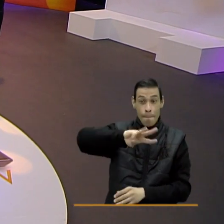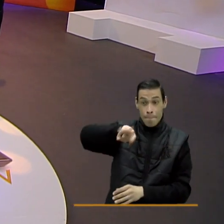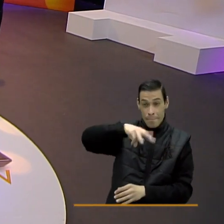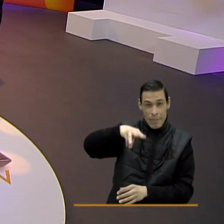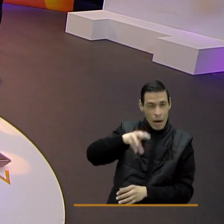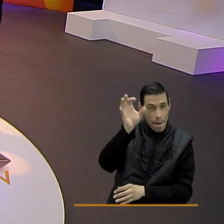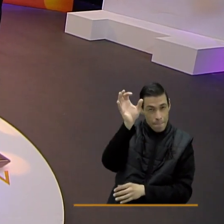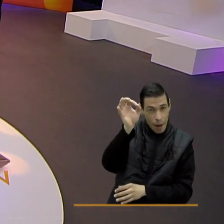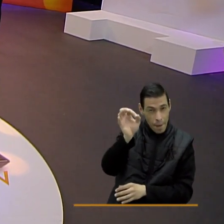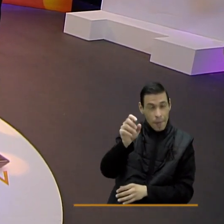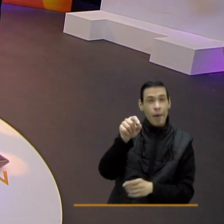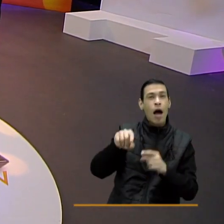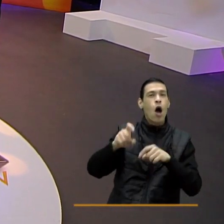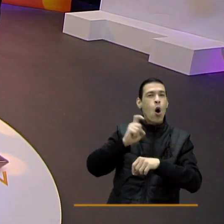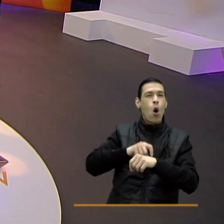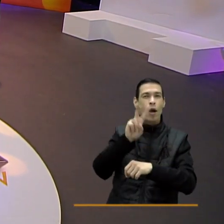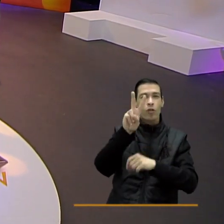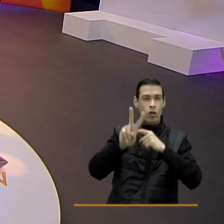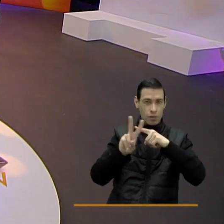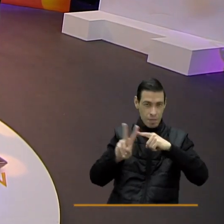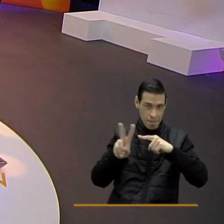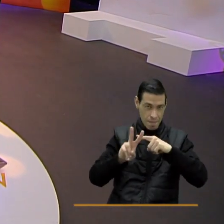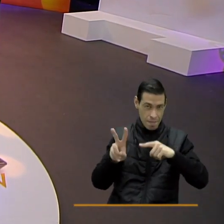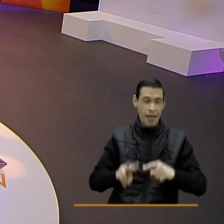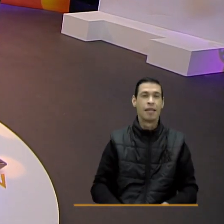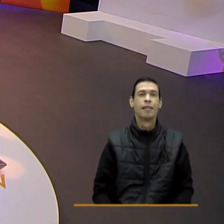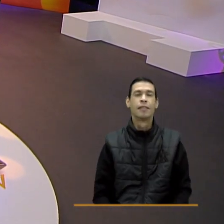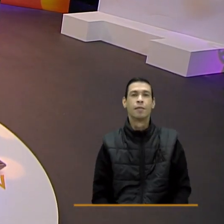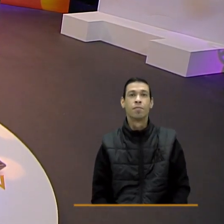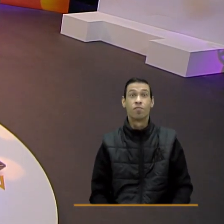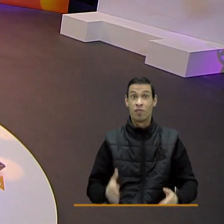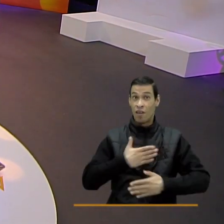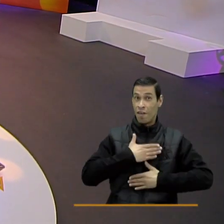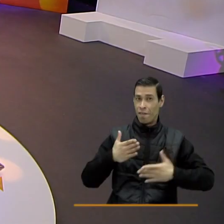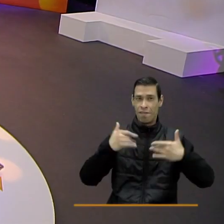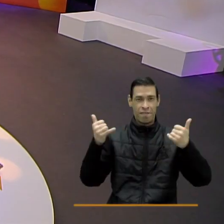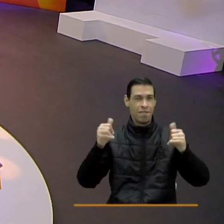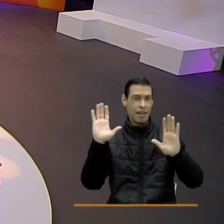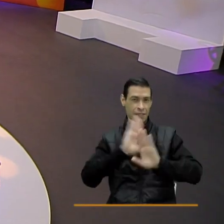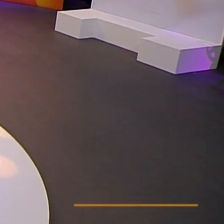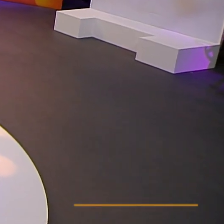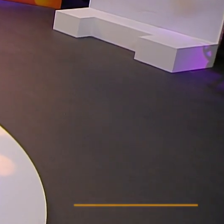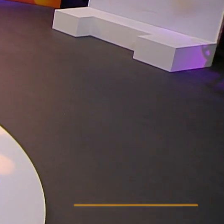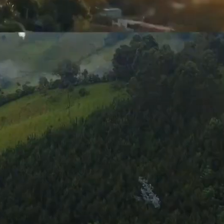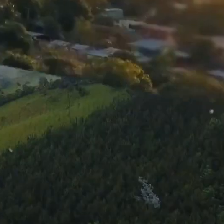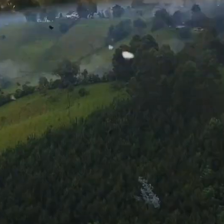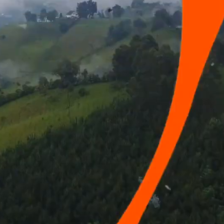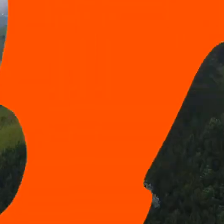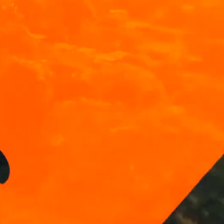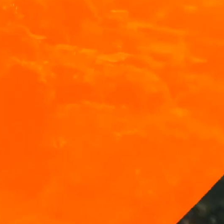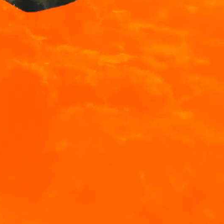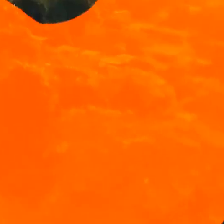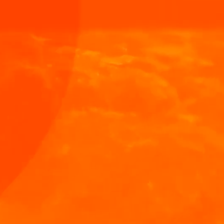y se transmite todos los miércoles a las 2 y 30 de la tarde por Radio Nacional de Colombia feliz fin de semana para todos